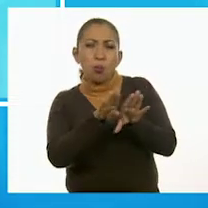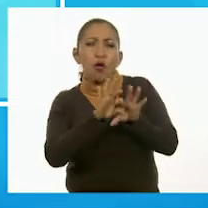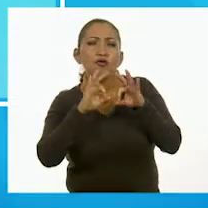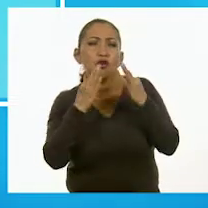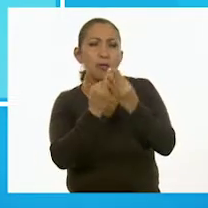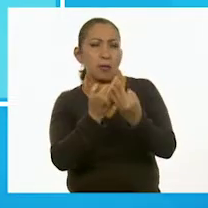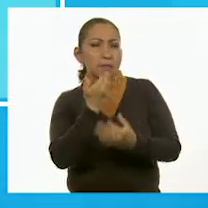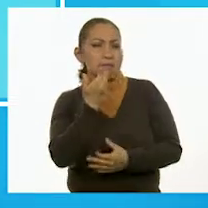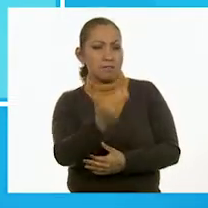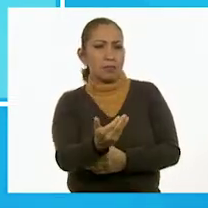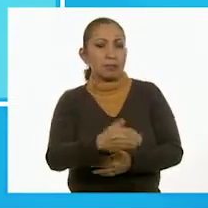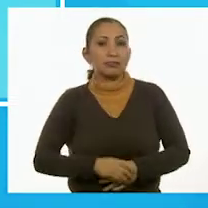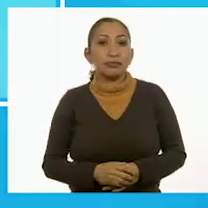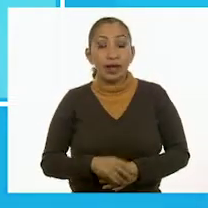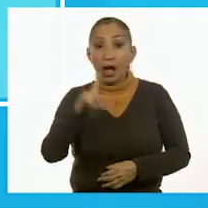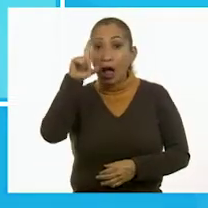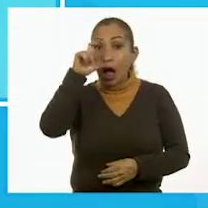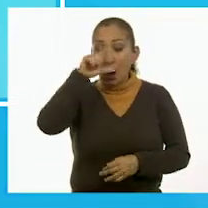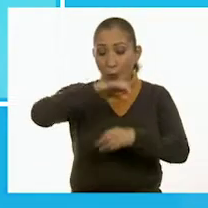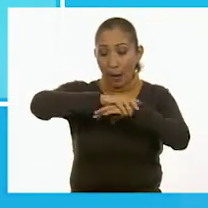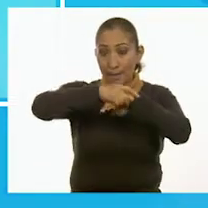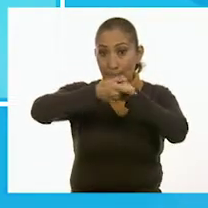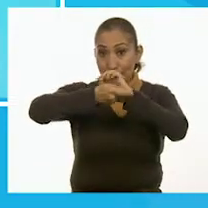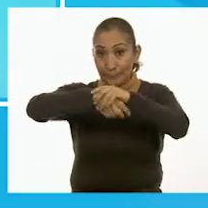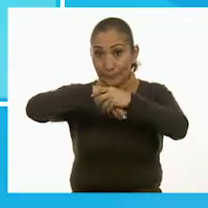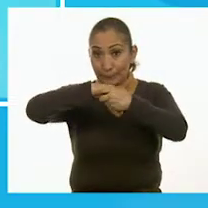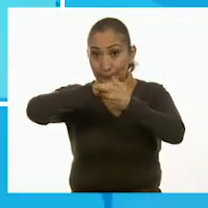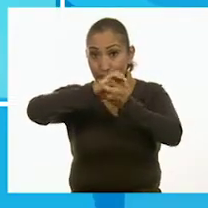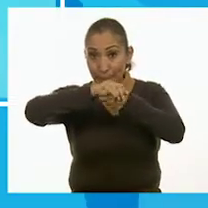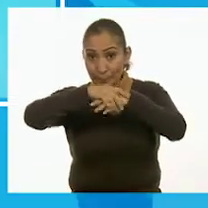hacerlo correctamente! Moja tus manos.